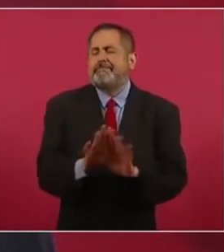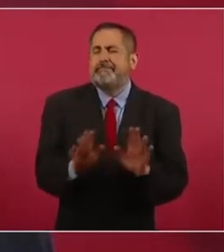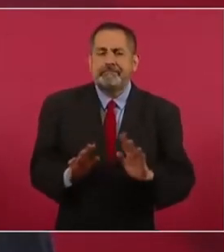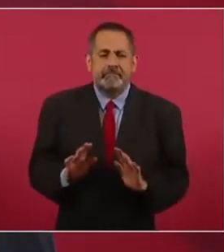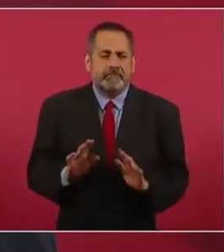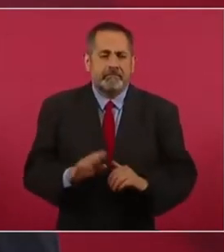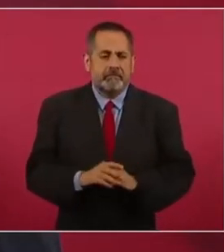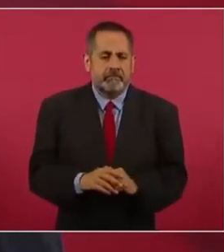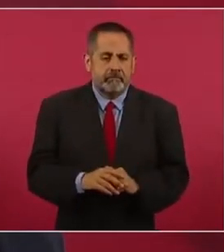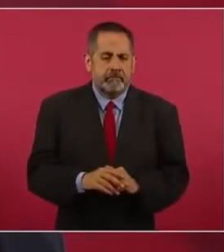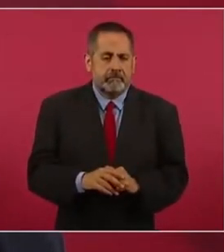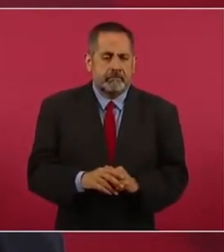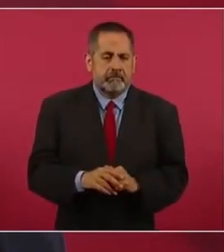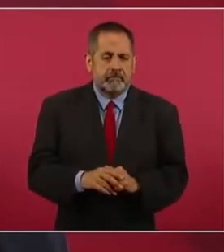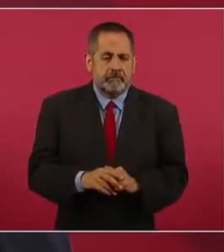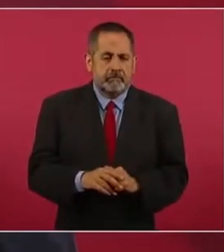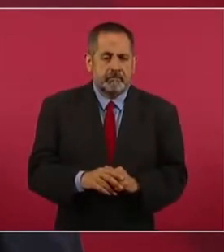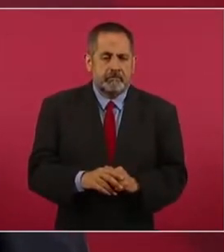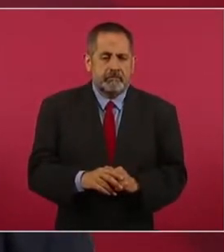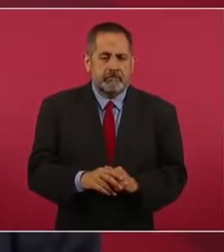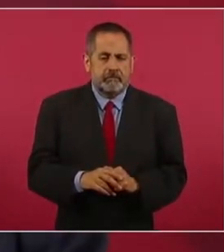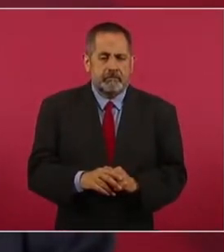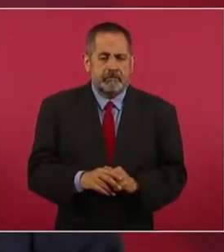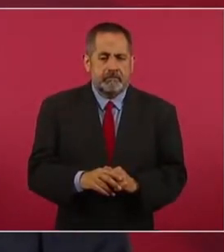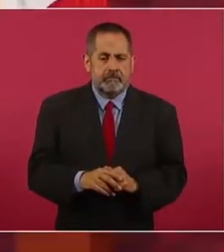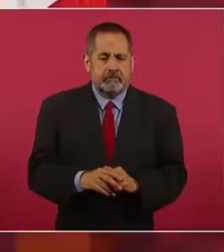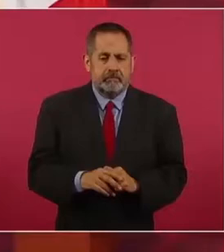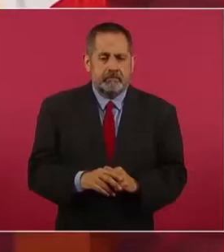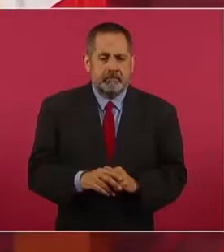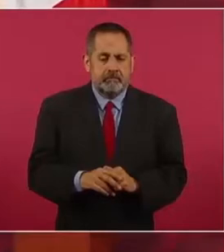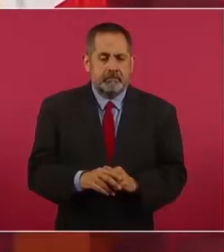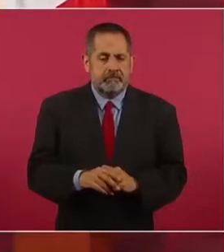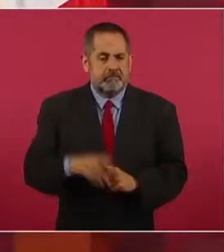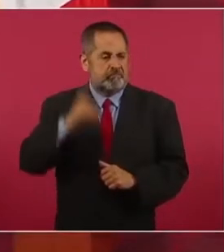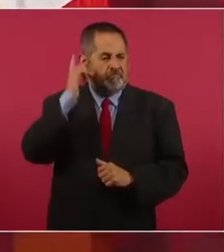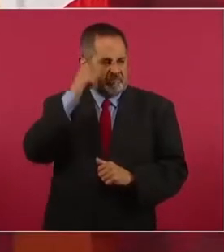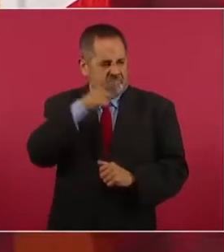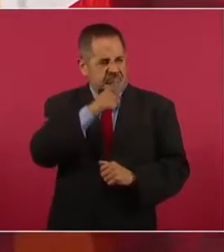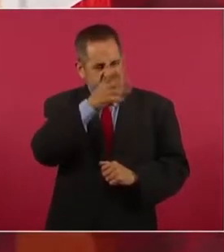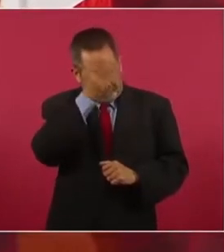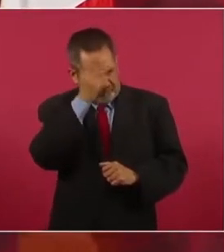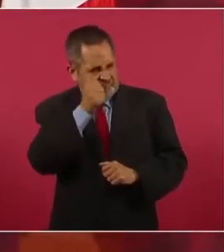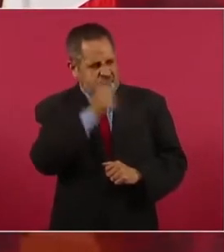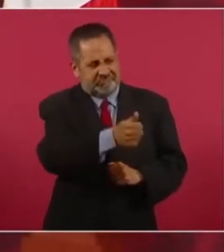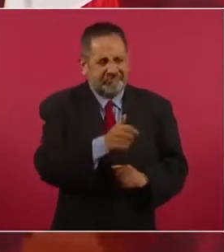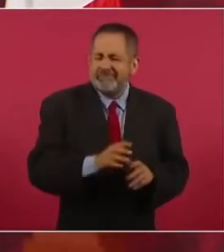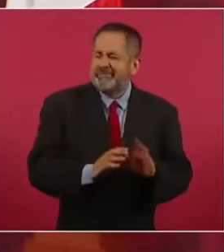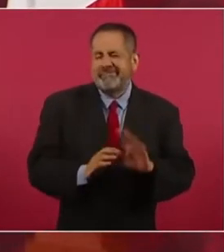no desearle mal a nadie,